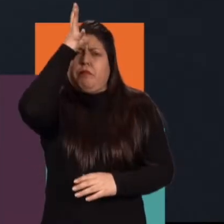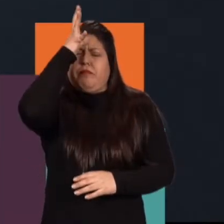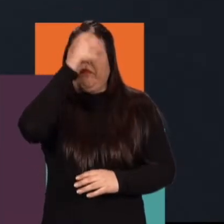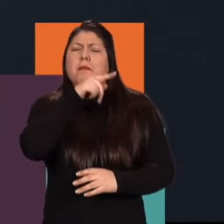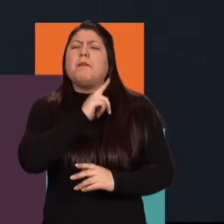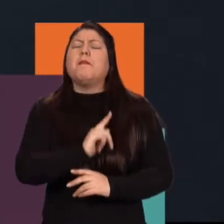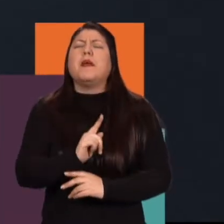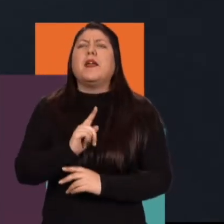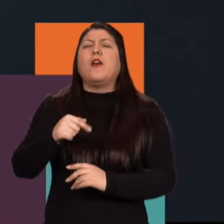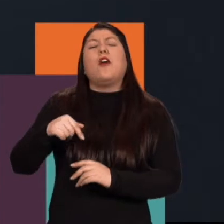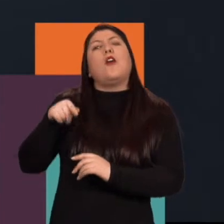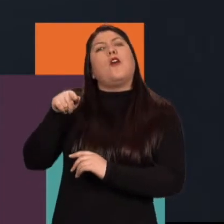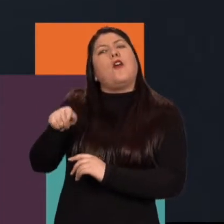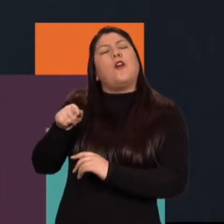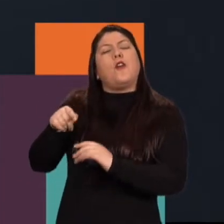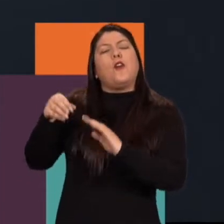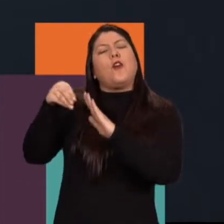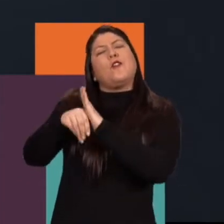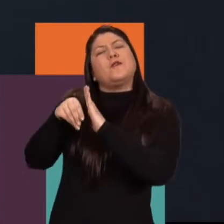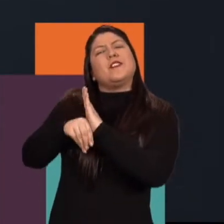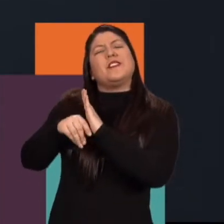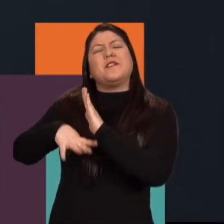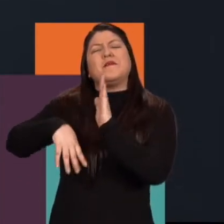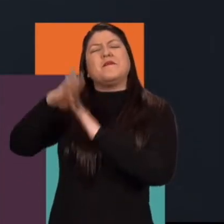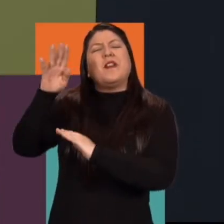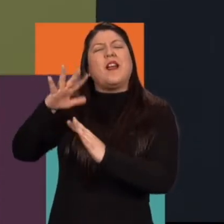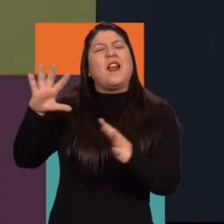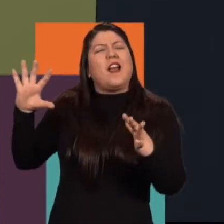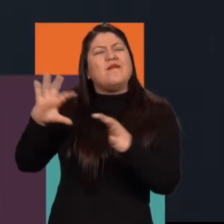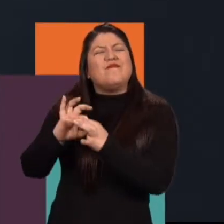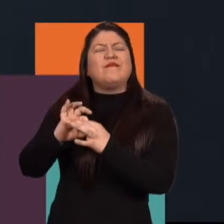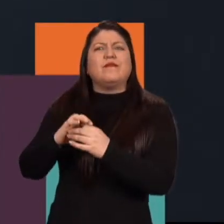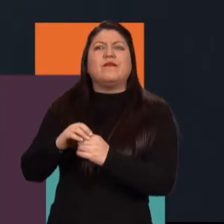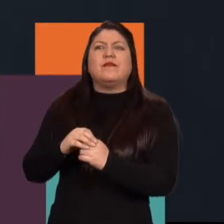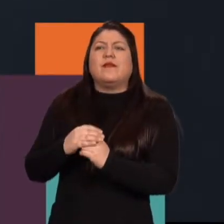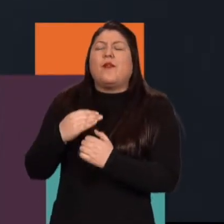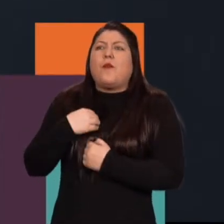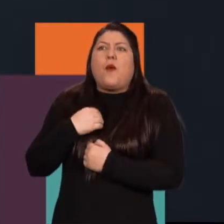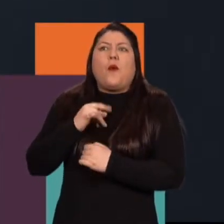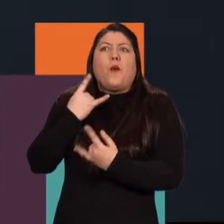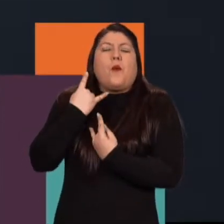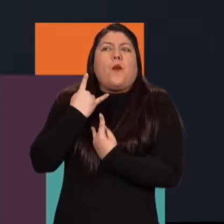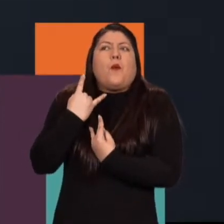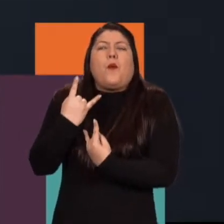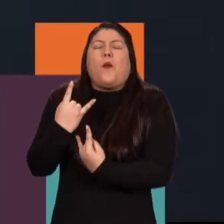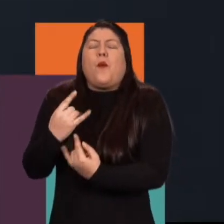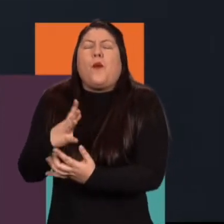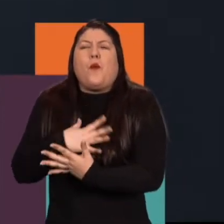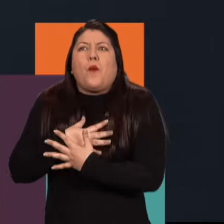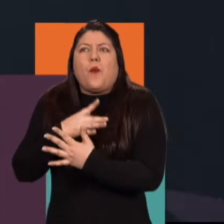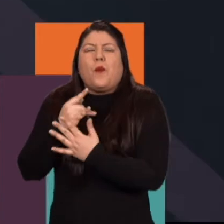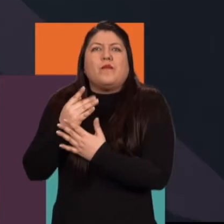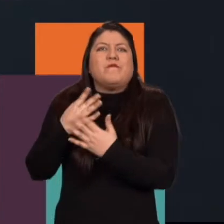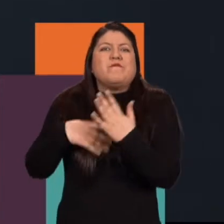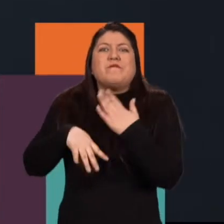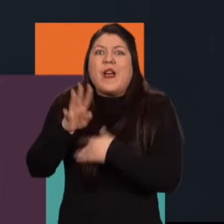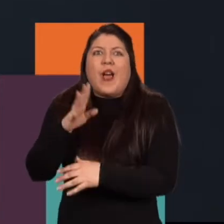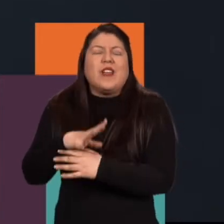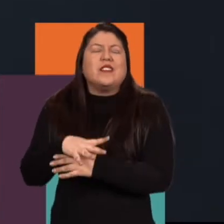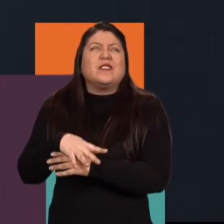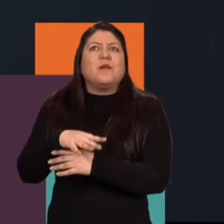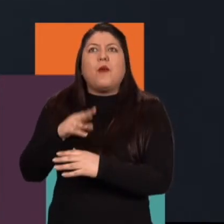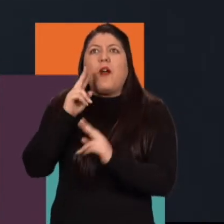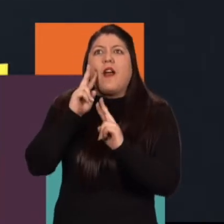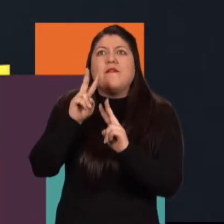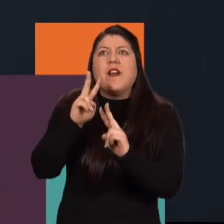contenidos estaban mucho más ligados a esas historias que de verdad sí enamoraban, que también venían como